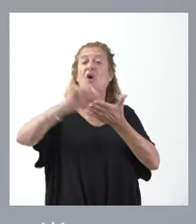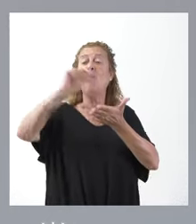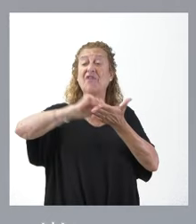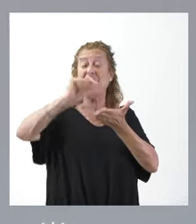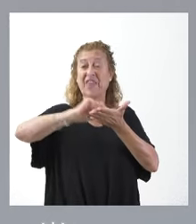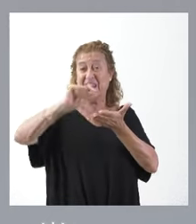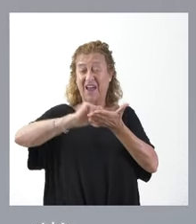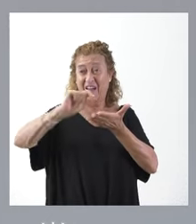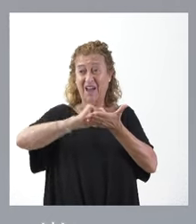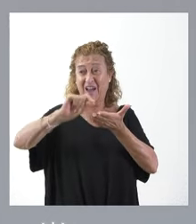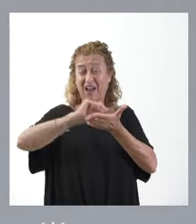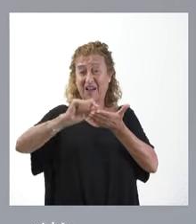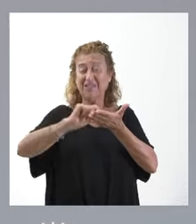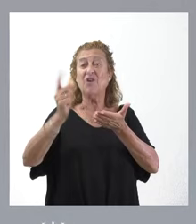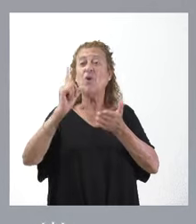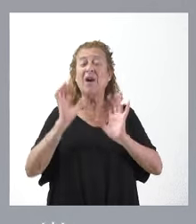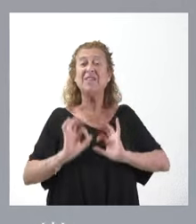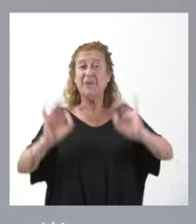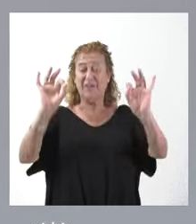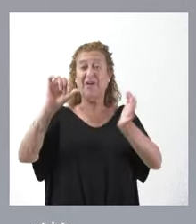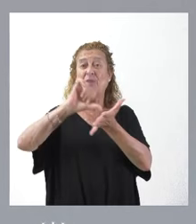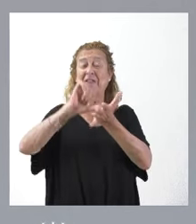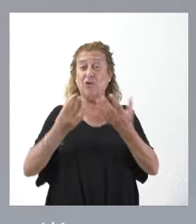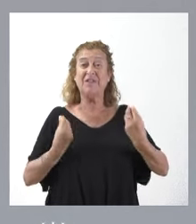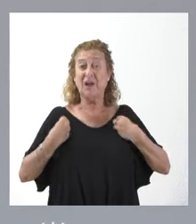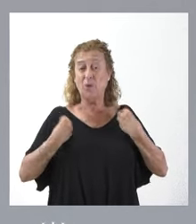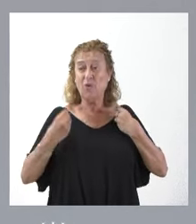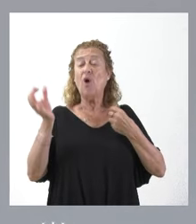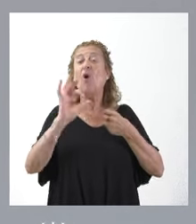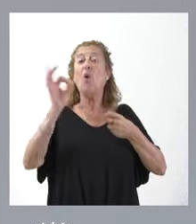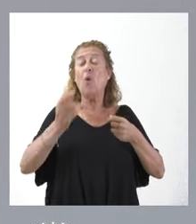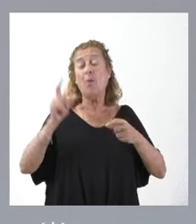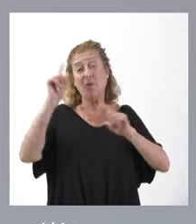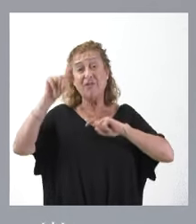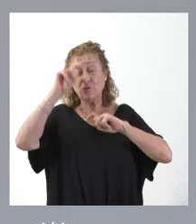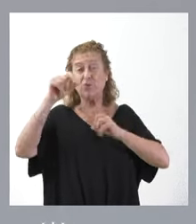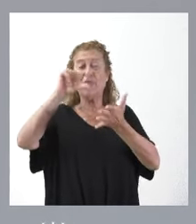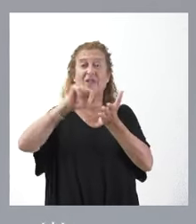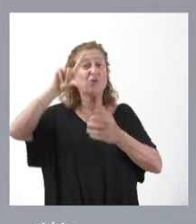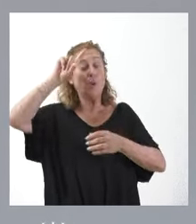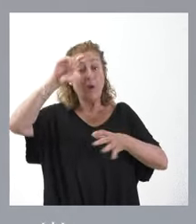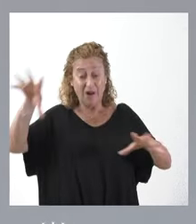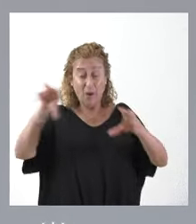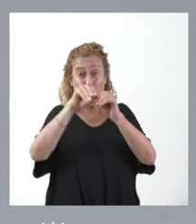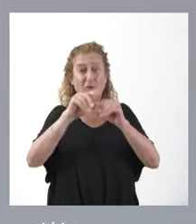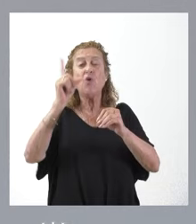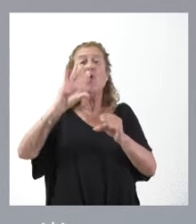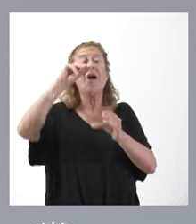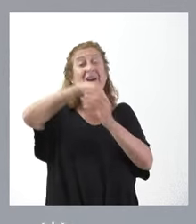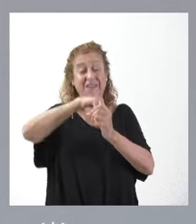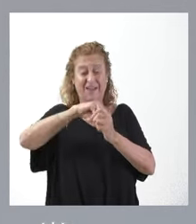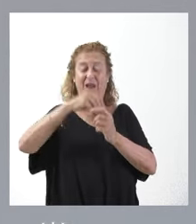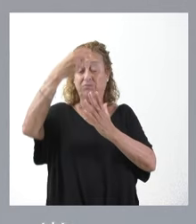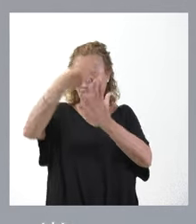no específicas de un centro de salud o los profesores de un centro rural agrupado. No entran en esta relación de